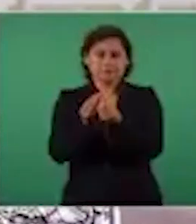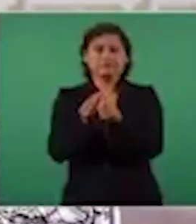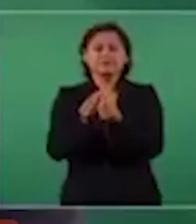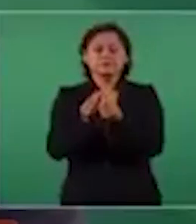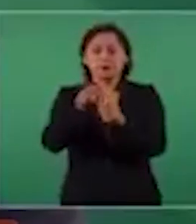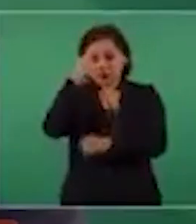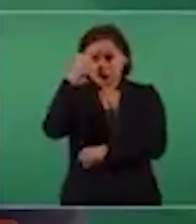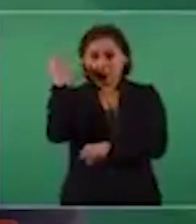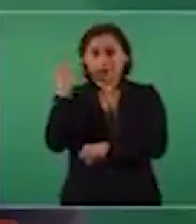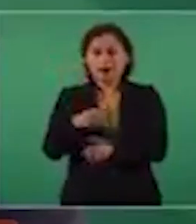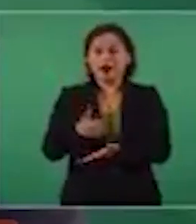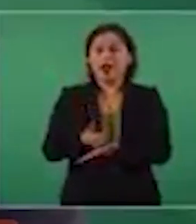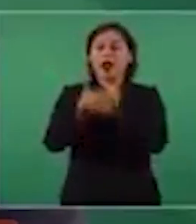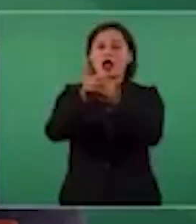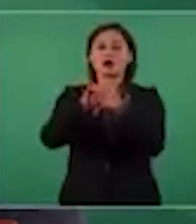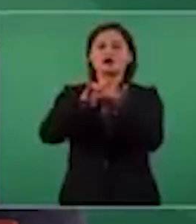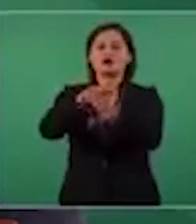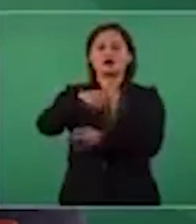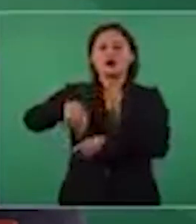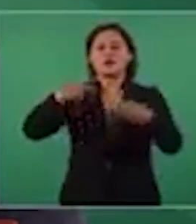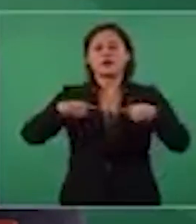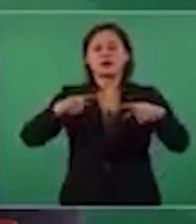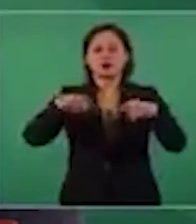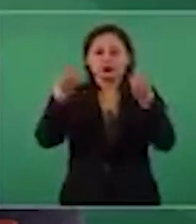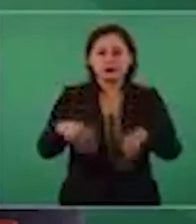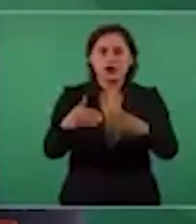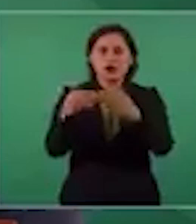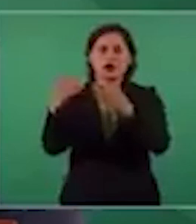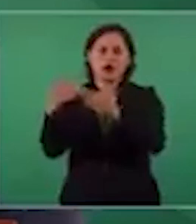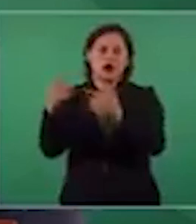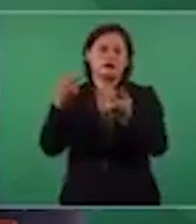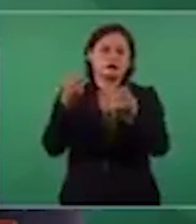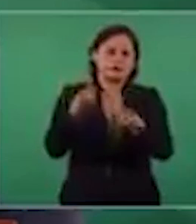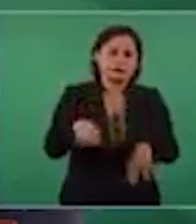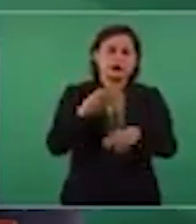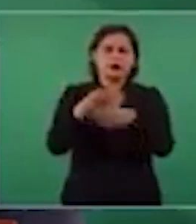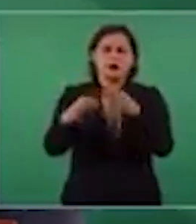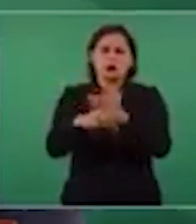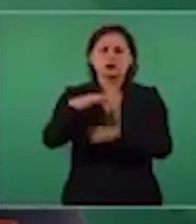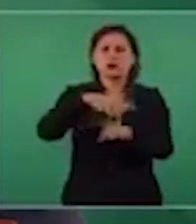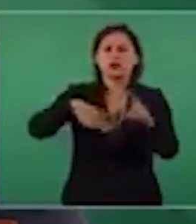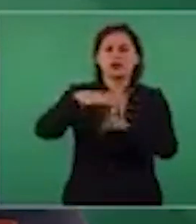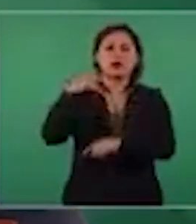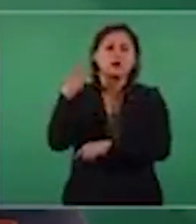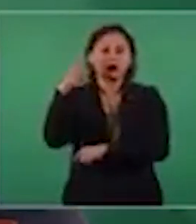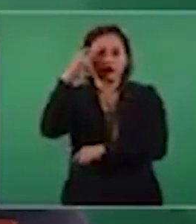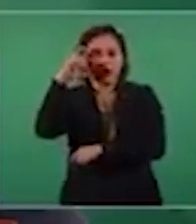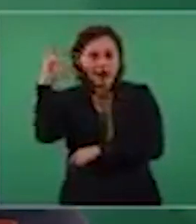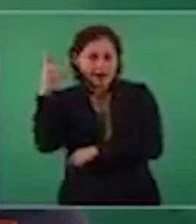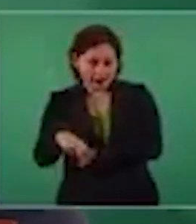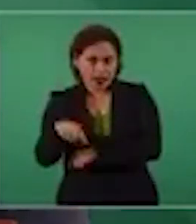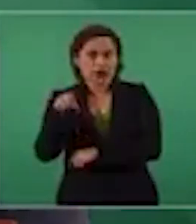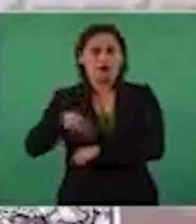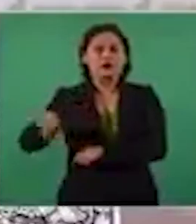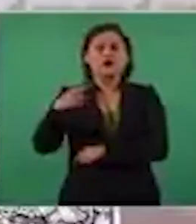personas damnificadas por el huracán Grace en Veracruz, Puebla, Puebla, Hidalgo, se entregará un total de